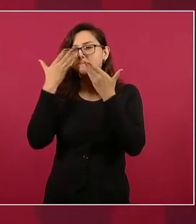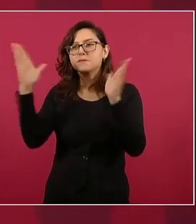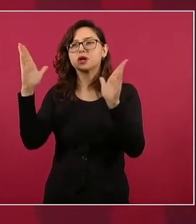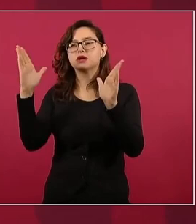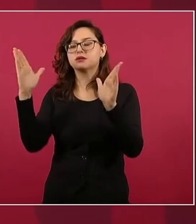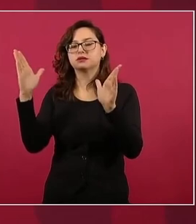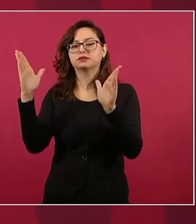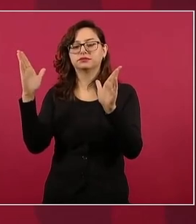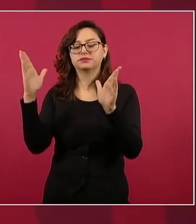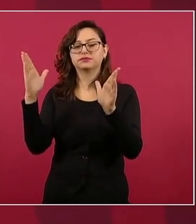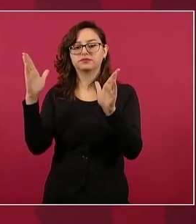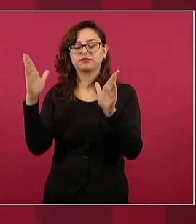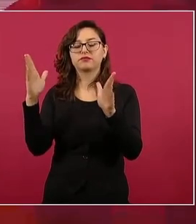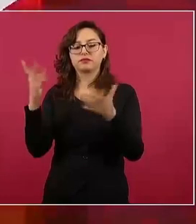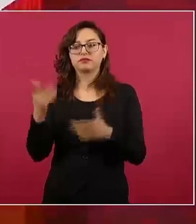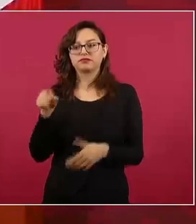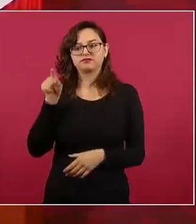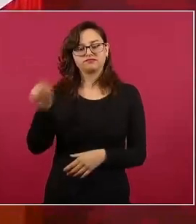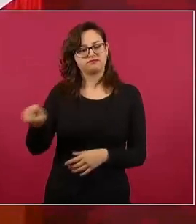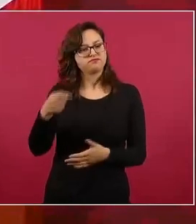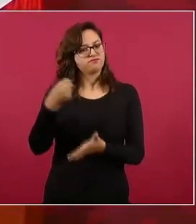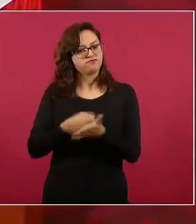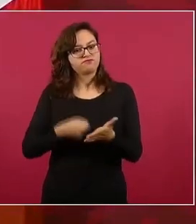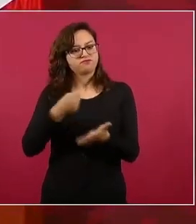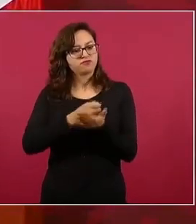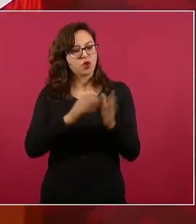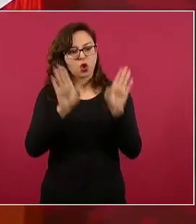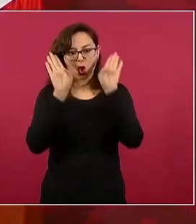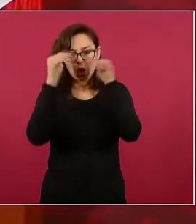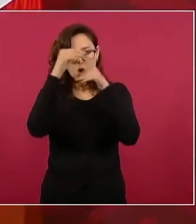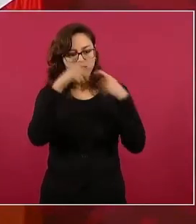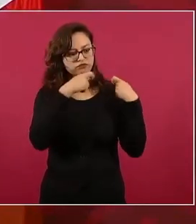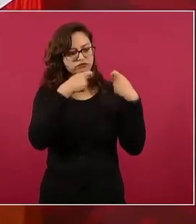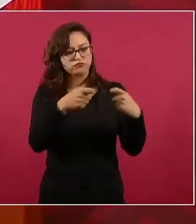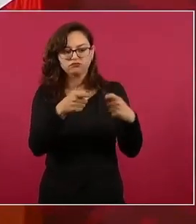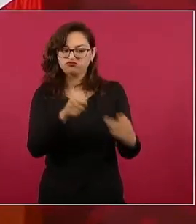que enfrenta a los conservadores